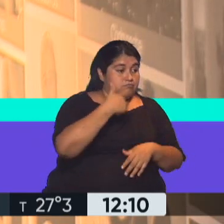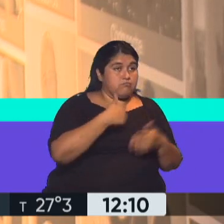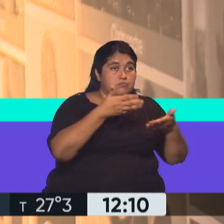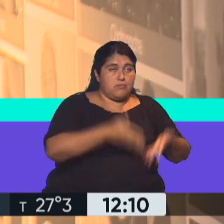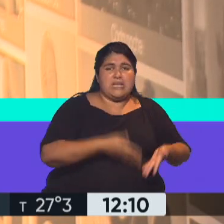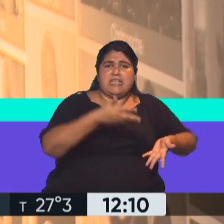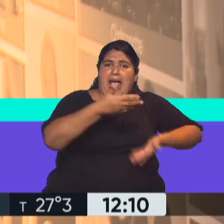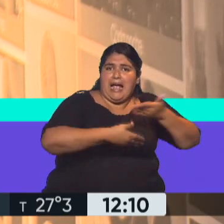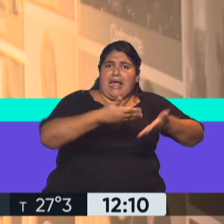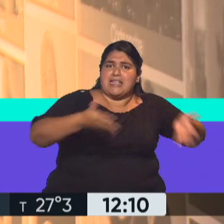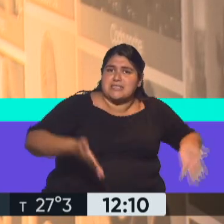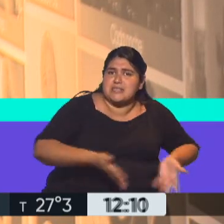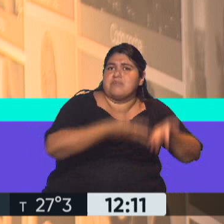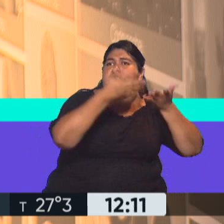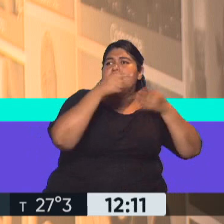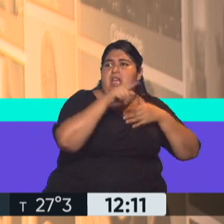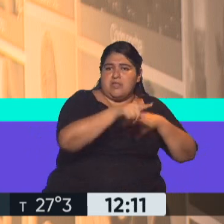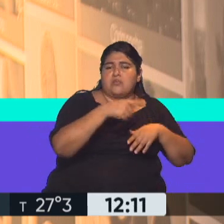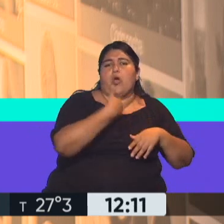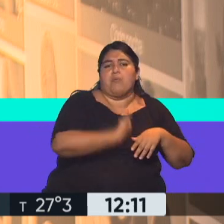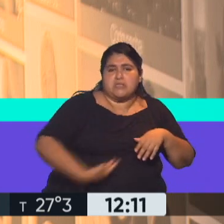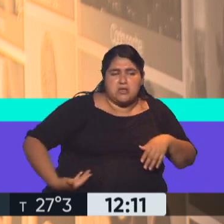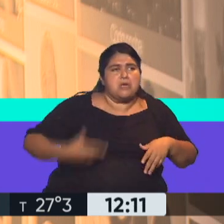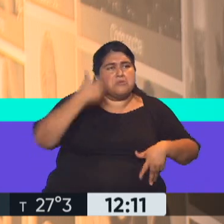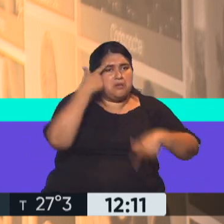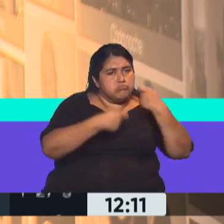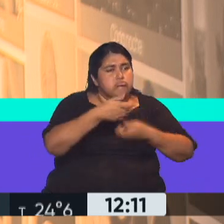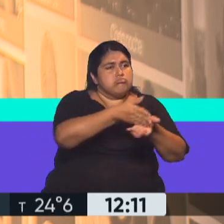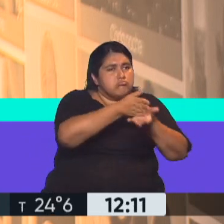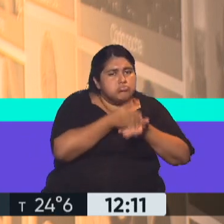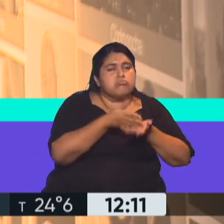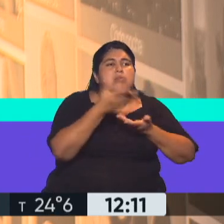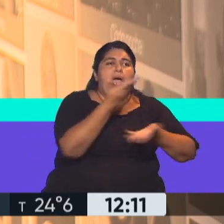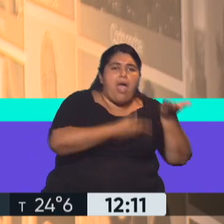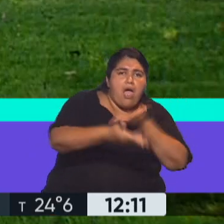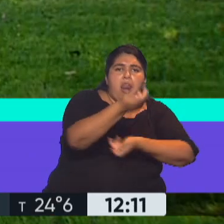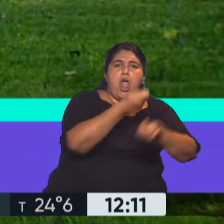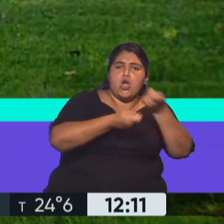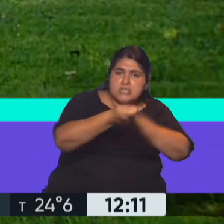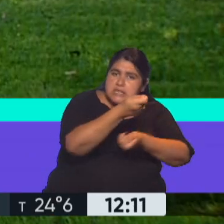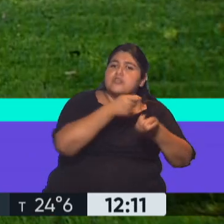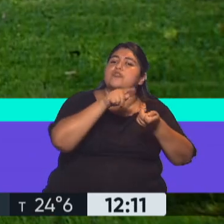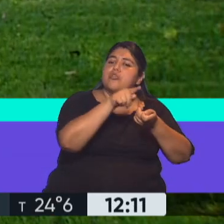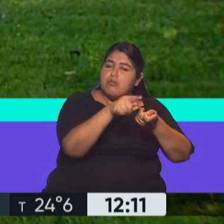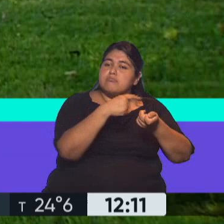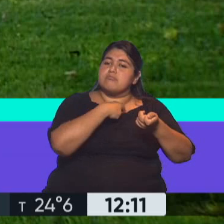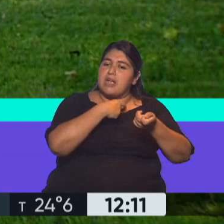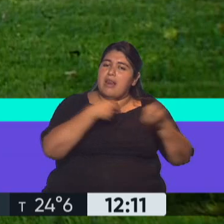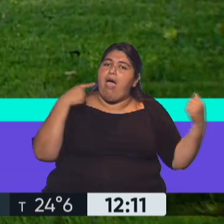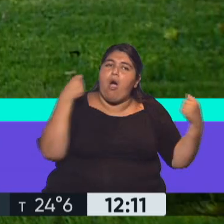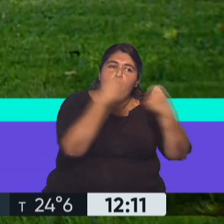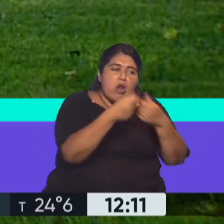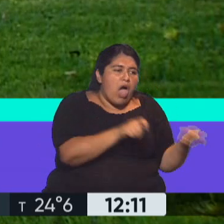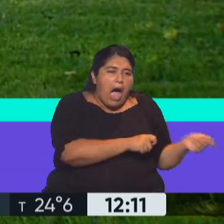creciendo. La decisión del presidente de la Nación, la templanza, la firmeza en la negociación, nos permite llegar a un acuerdo sin ajuste